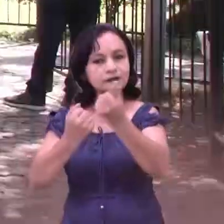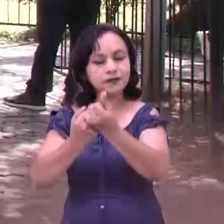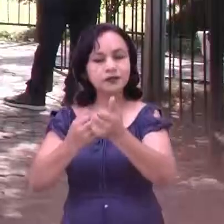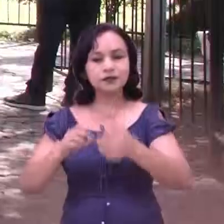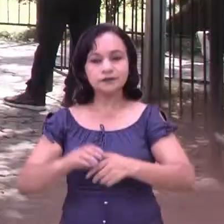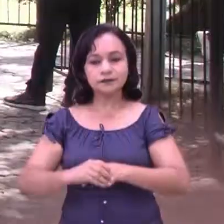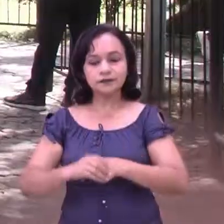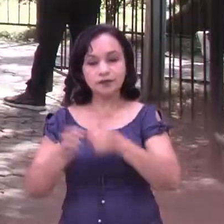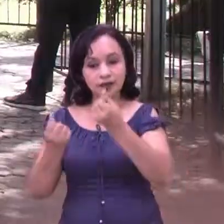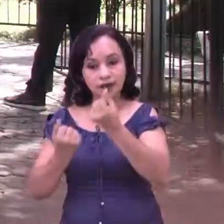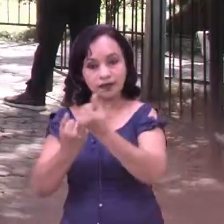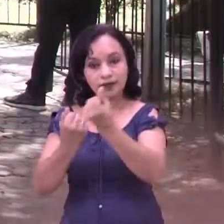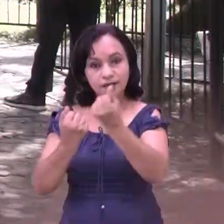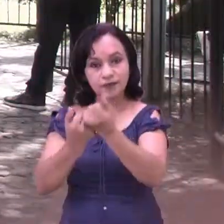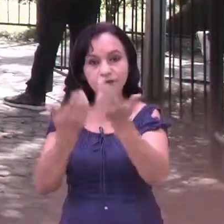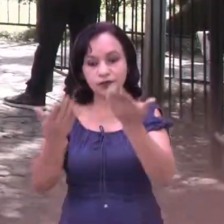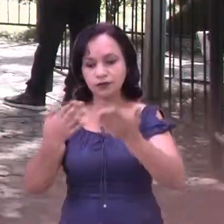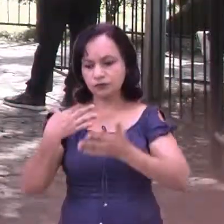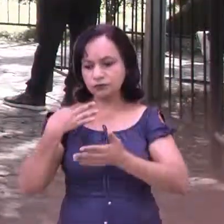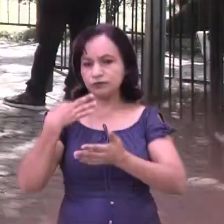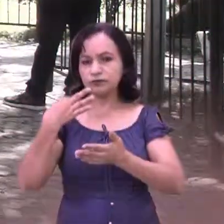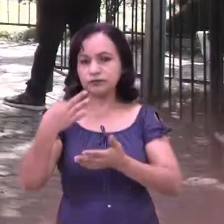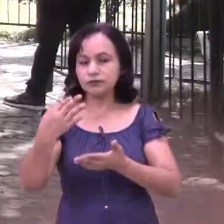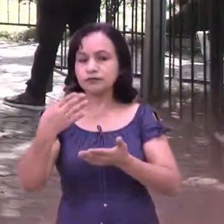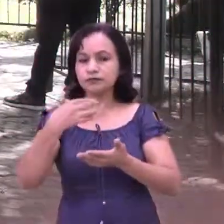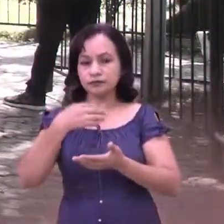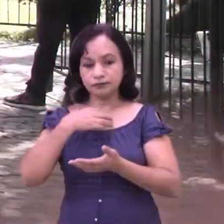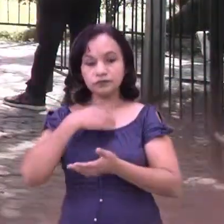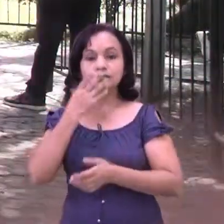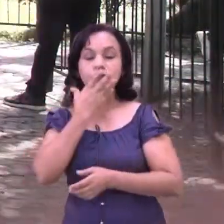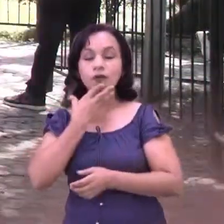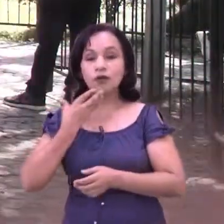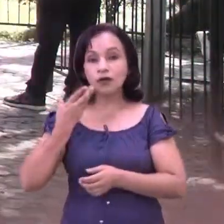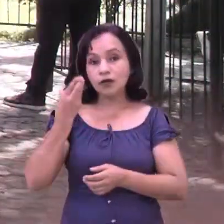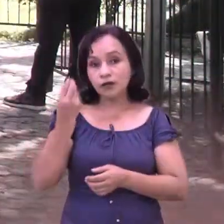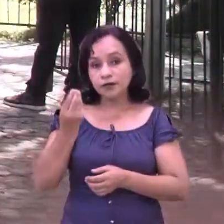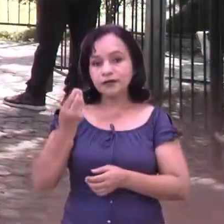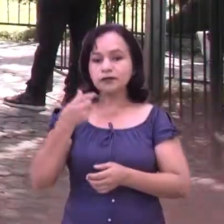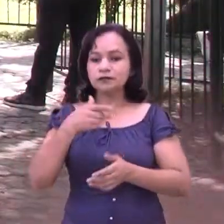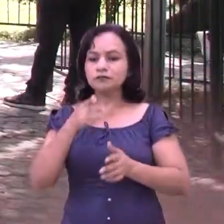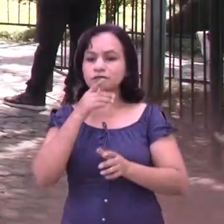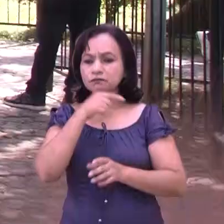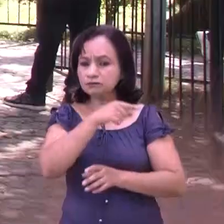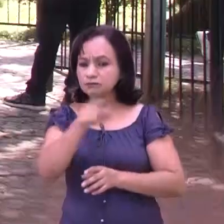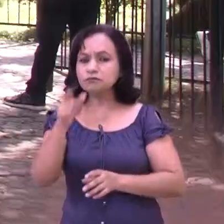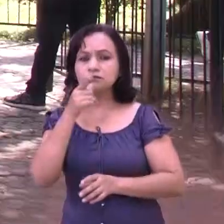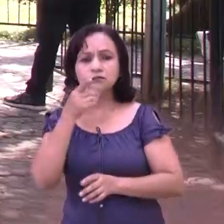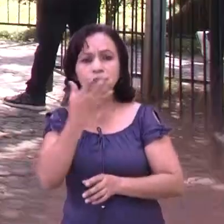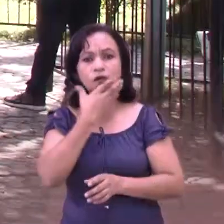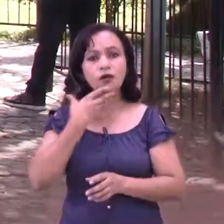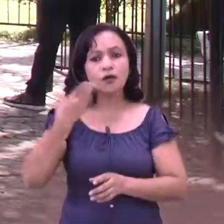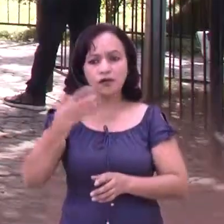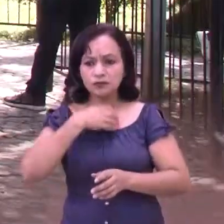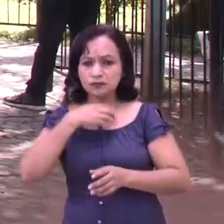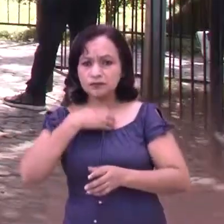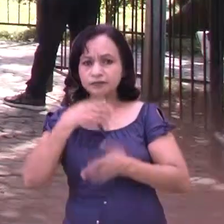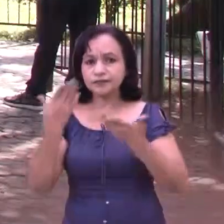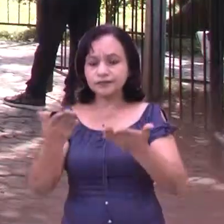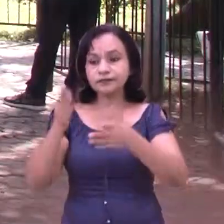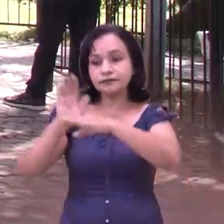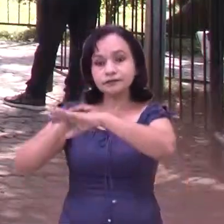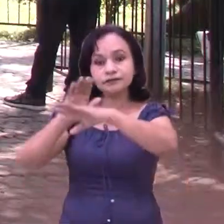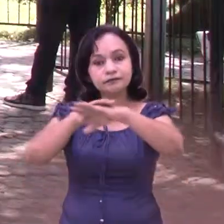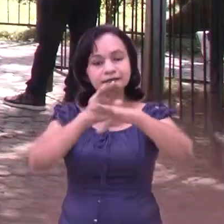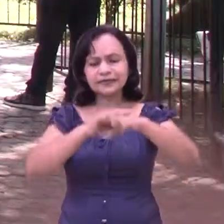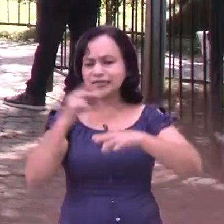apoyo solidario, el apoyo voluntario que brindamos es algo que les nace a los chavalos. Y nosotros los llamamos ante alguna emergencia e